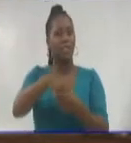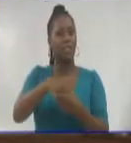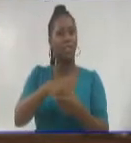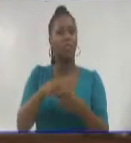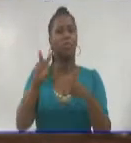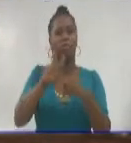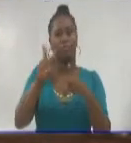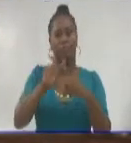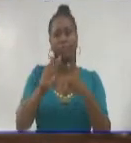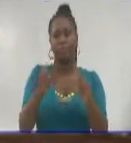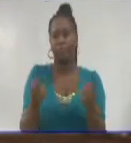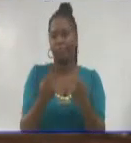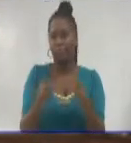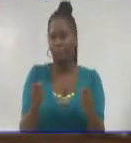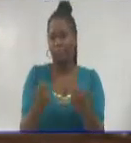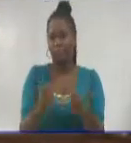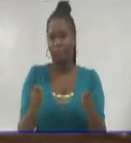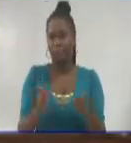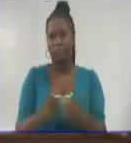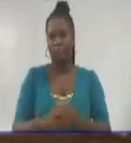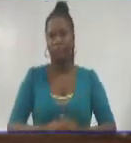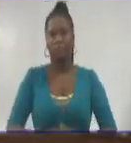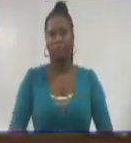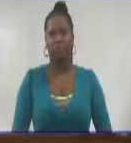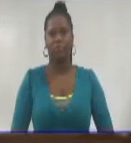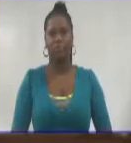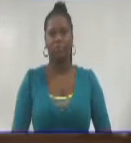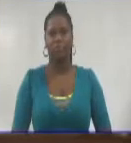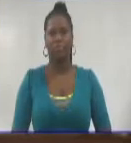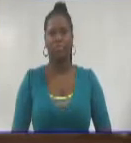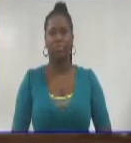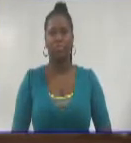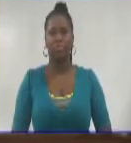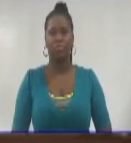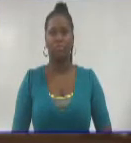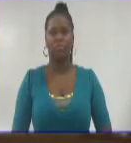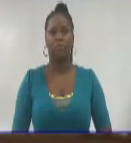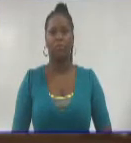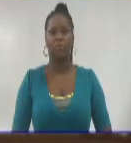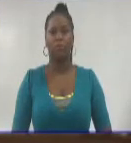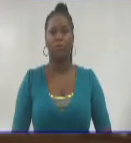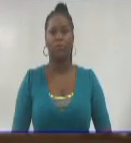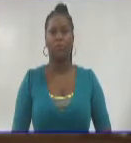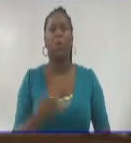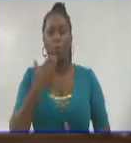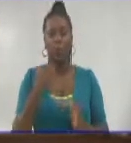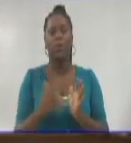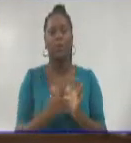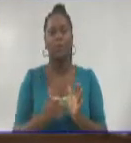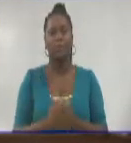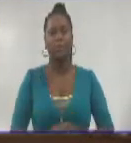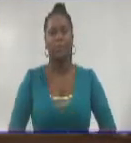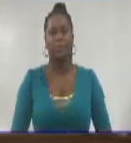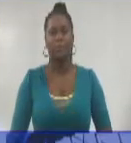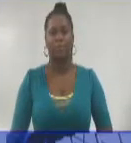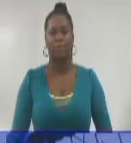División Territorial de Radio Cuba. Muy buenas tardes, Rebeca.